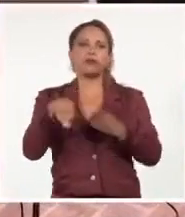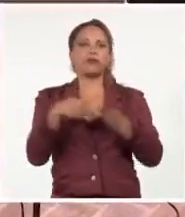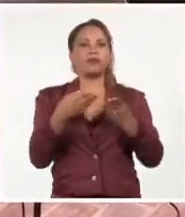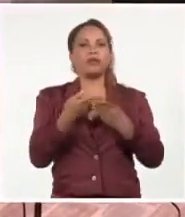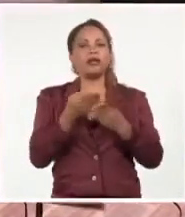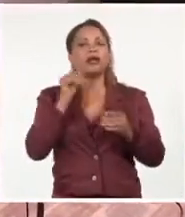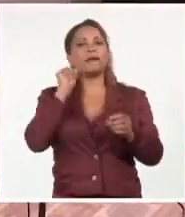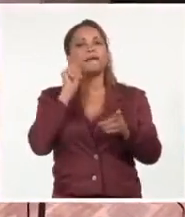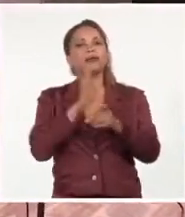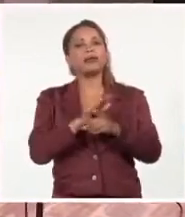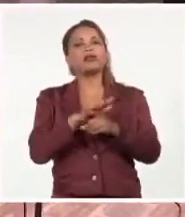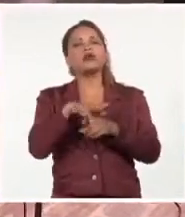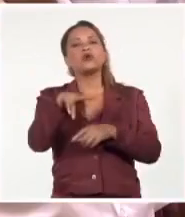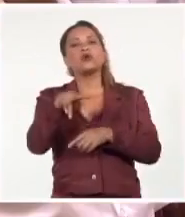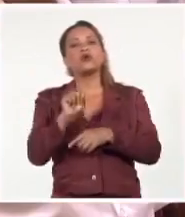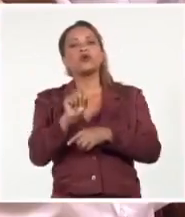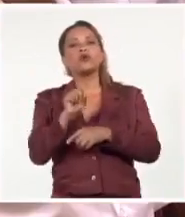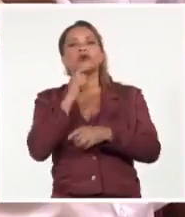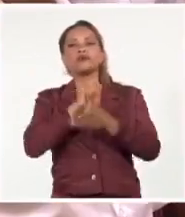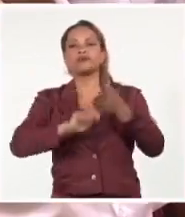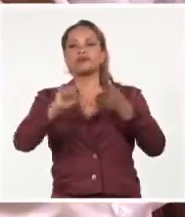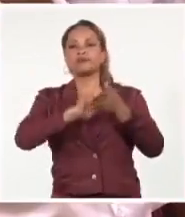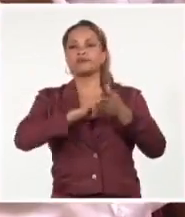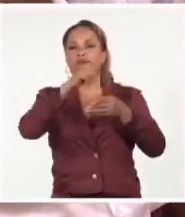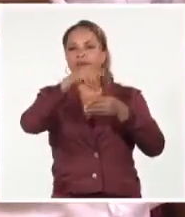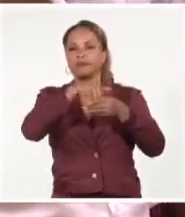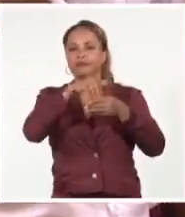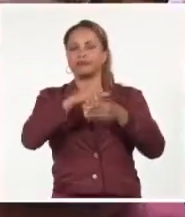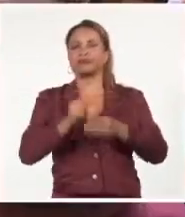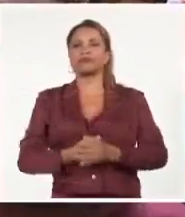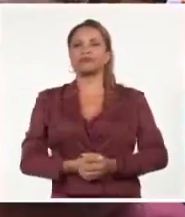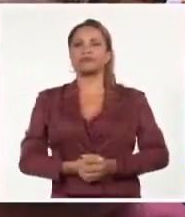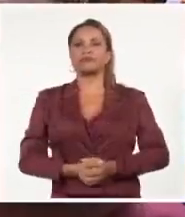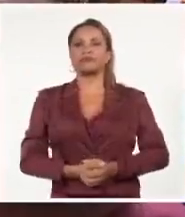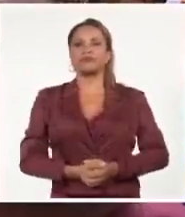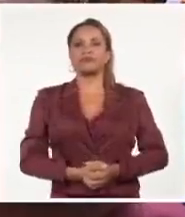comenzar un nuevo periodo lectivo. Liudmila, Talancón, Sistema Informativo de la Televisión.